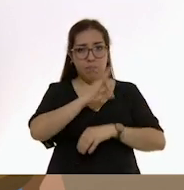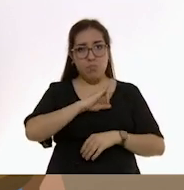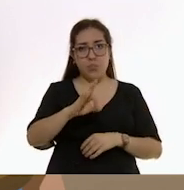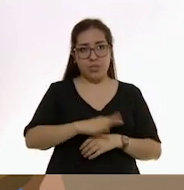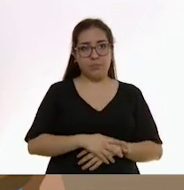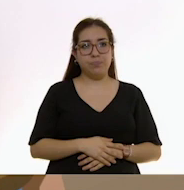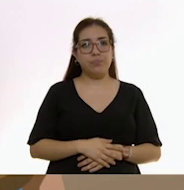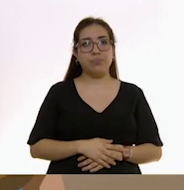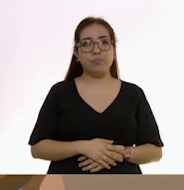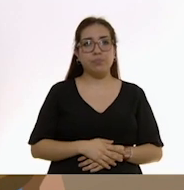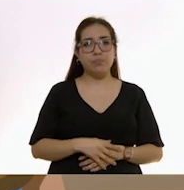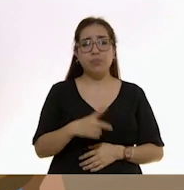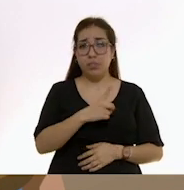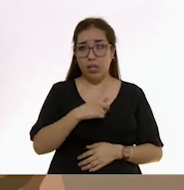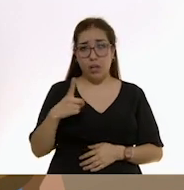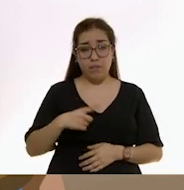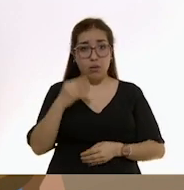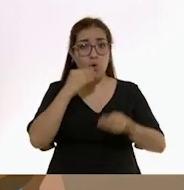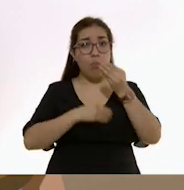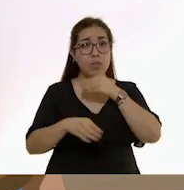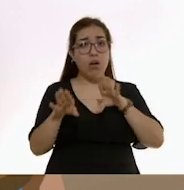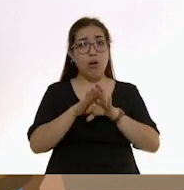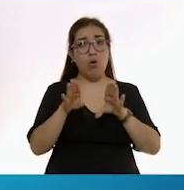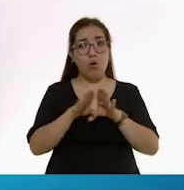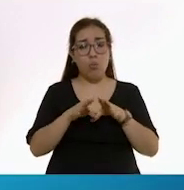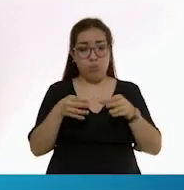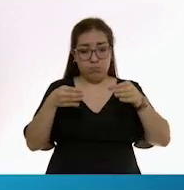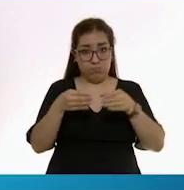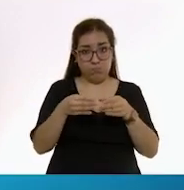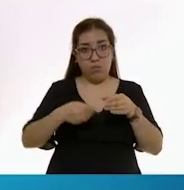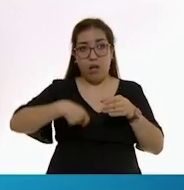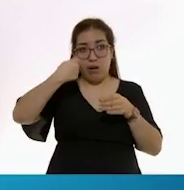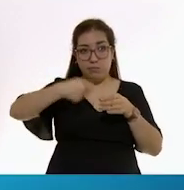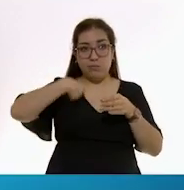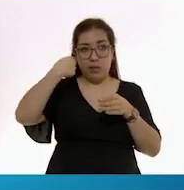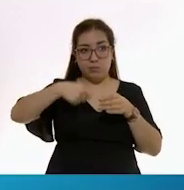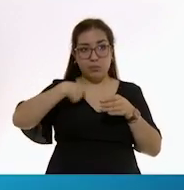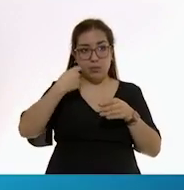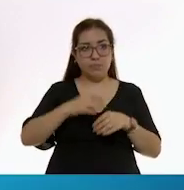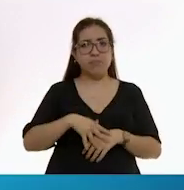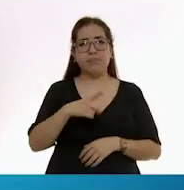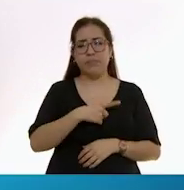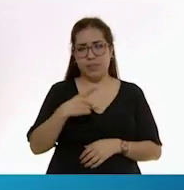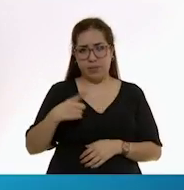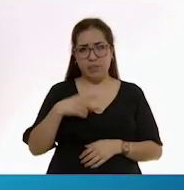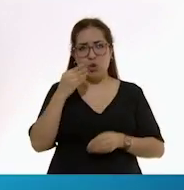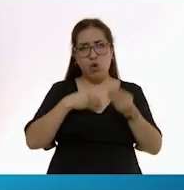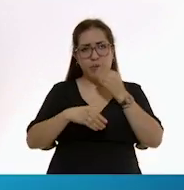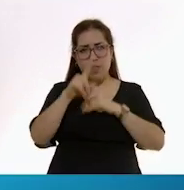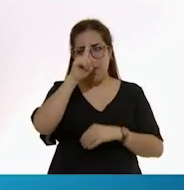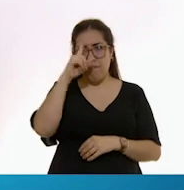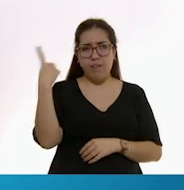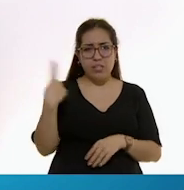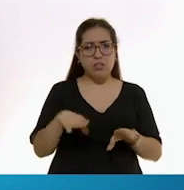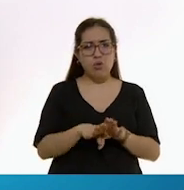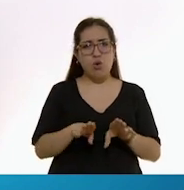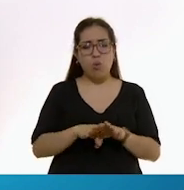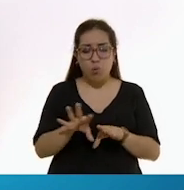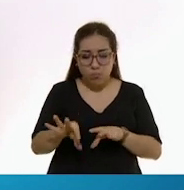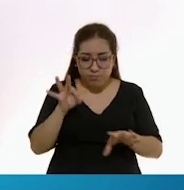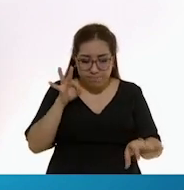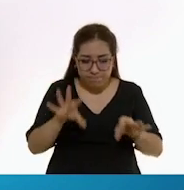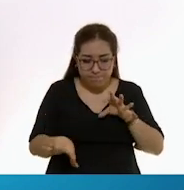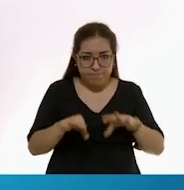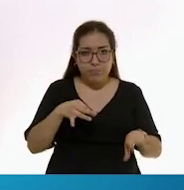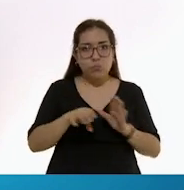que se deben ofrecer los alimentos en trozos o piezas. Prepárele alimentos que le sean fáciles de agarrar, como